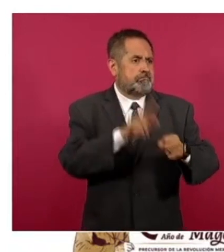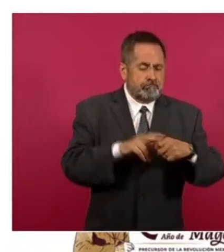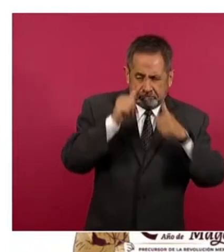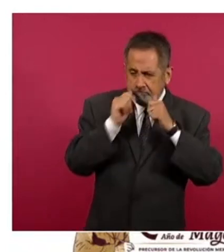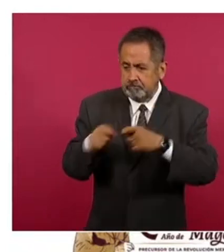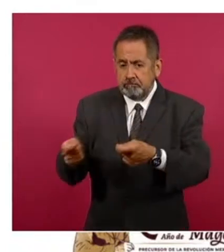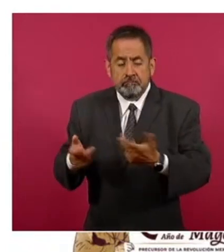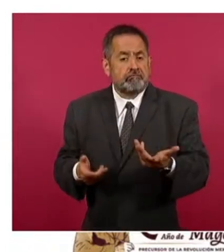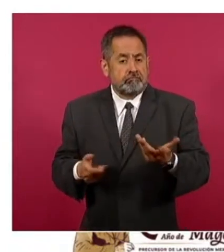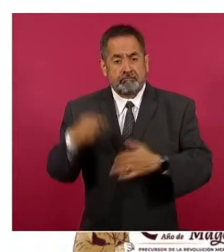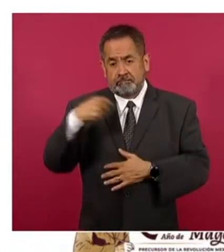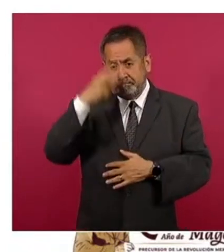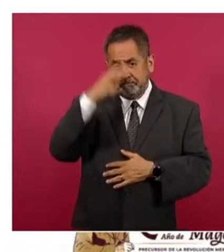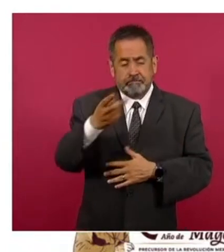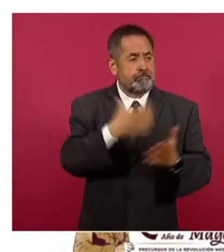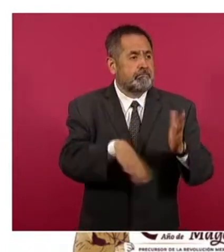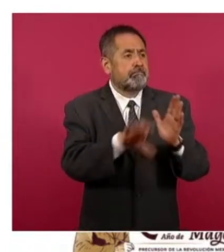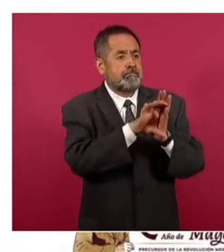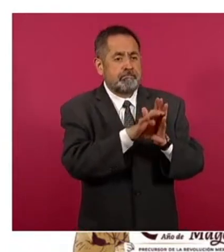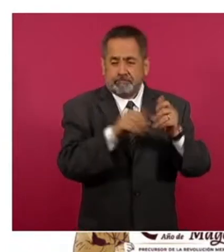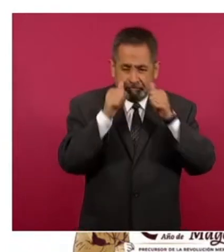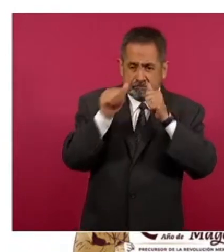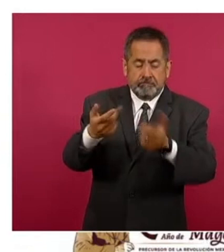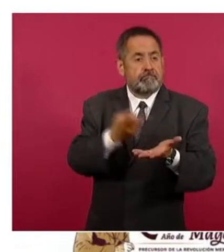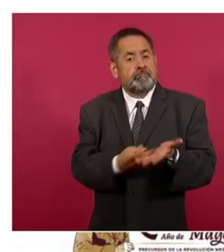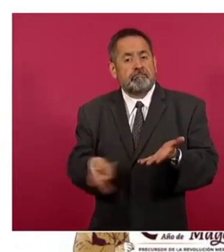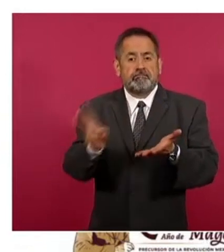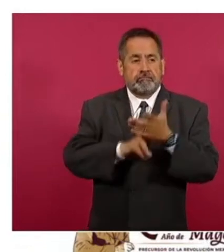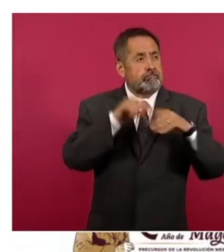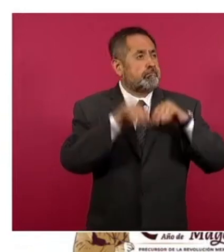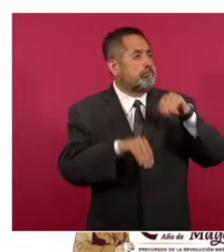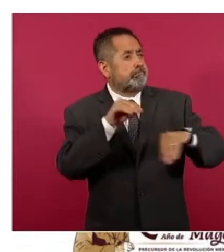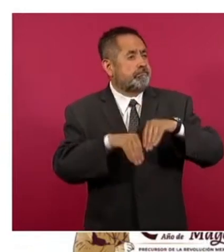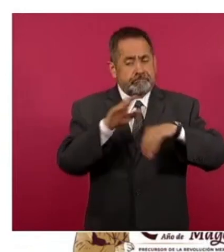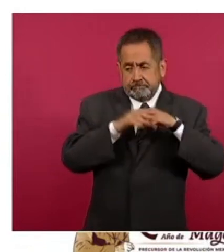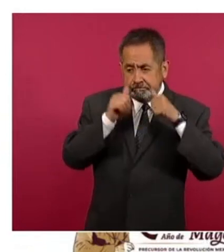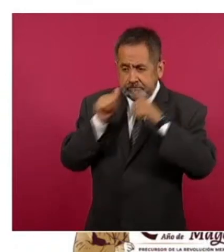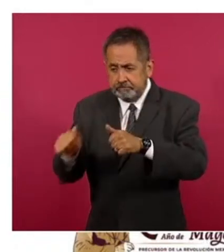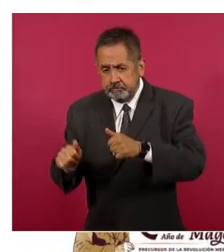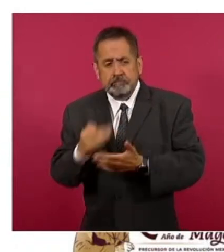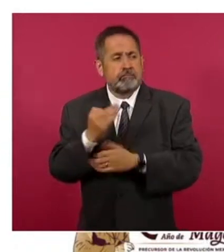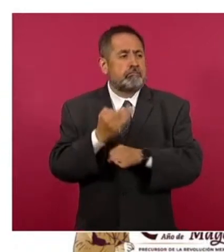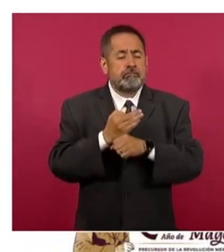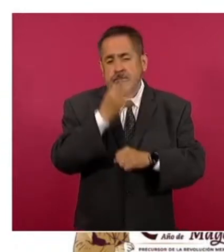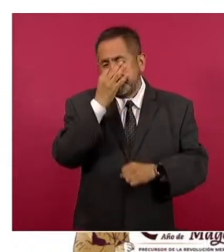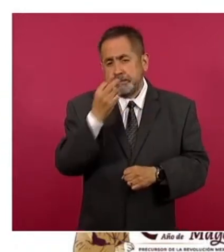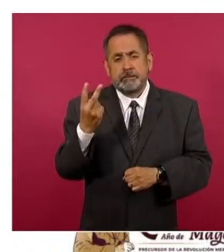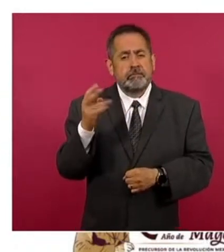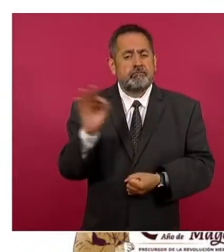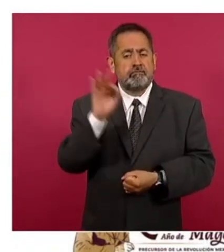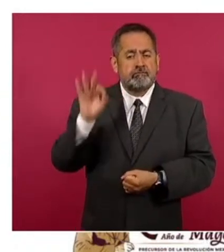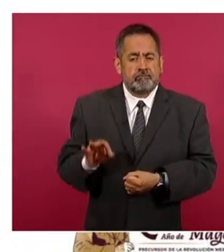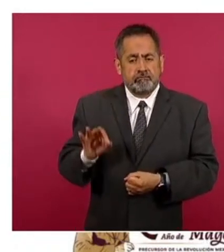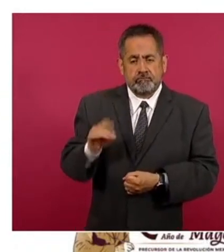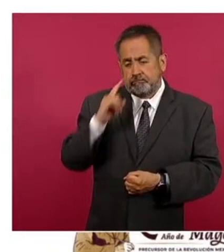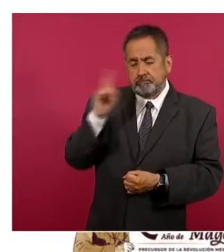el doble de camas disponibles en todo momento y ahora tenemos una ocupación menor al 2% promedio de